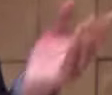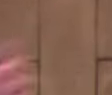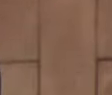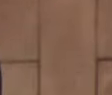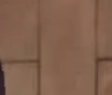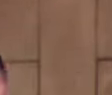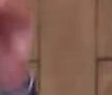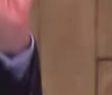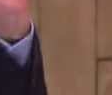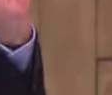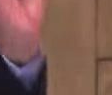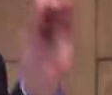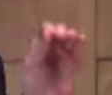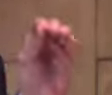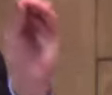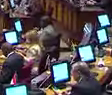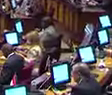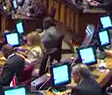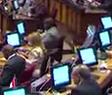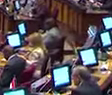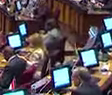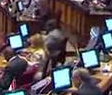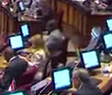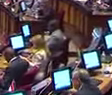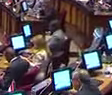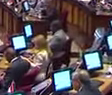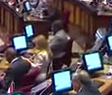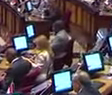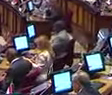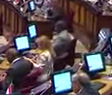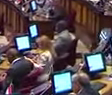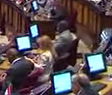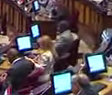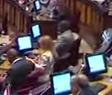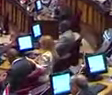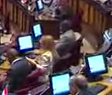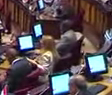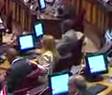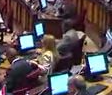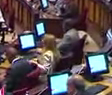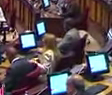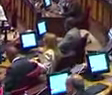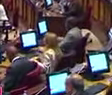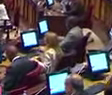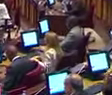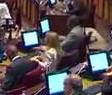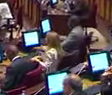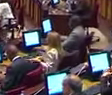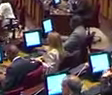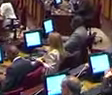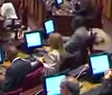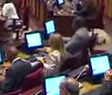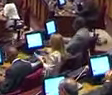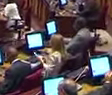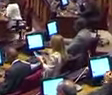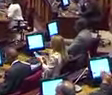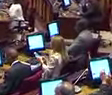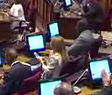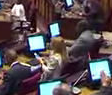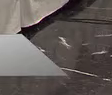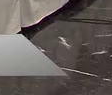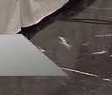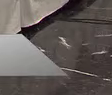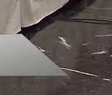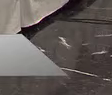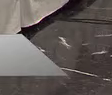Pollitt, ex-contralor general del Estado. La expectativa se mantiene al interior de la legislatura, sobre todo tras la aprobación del informe en donde